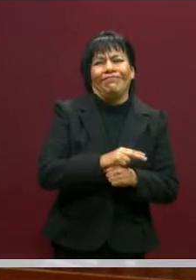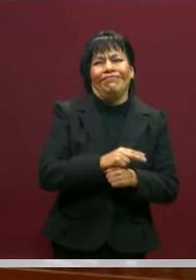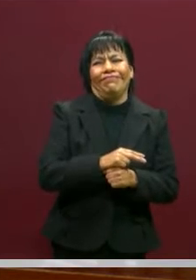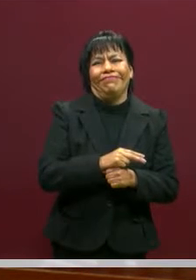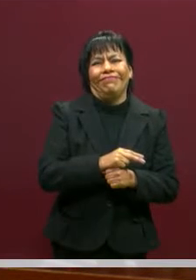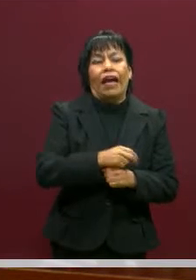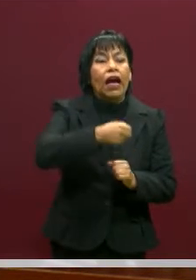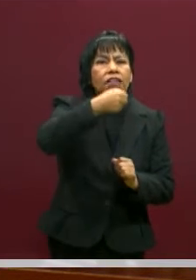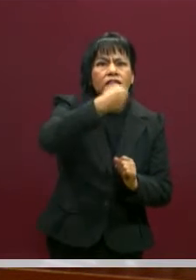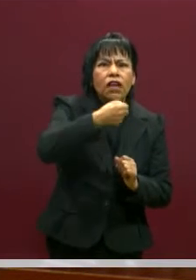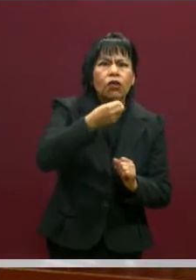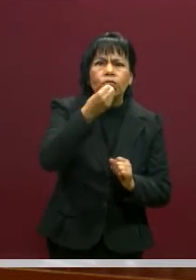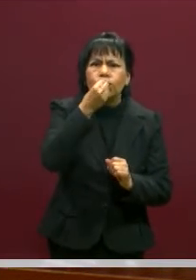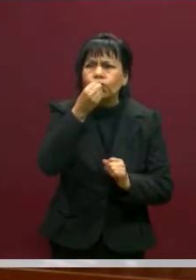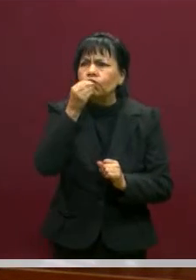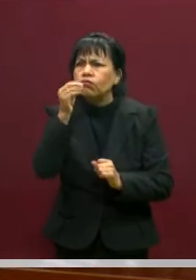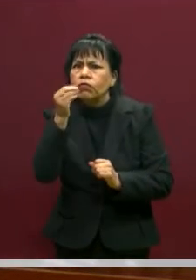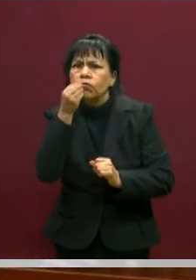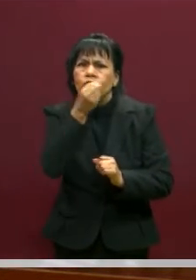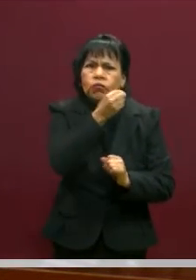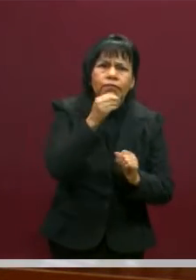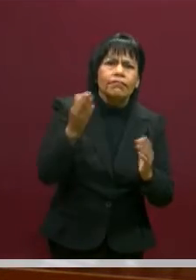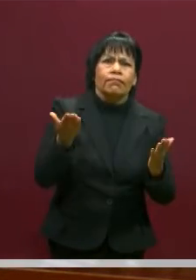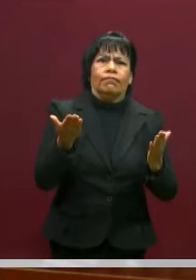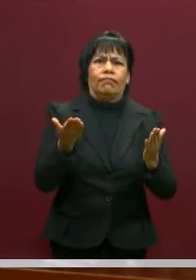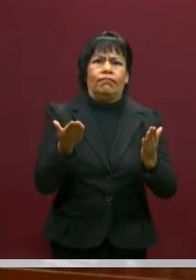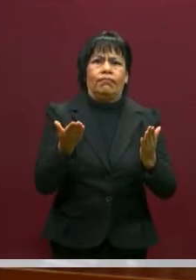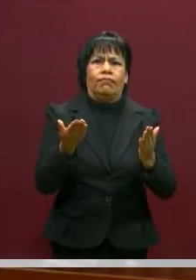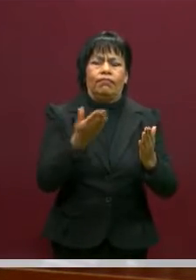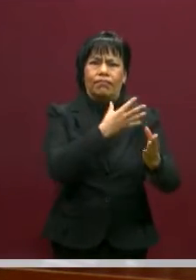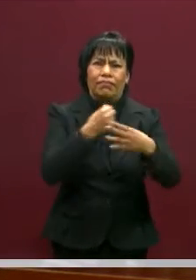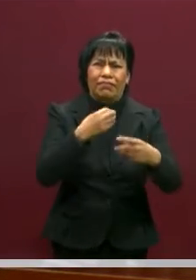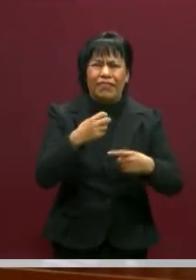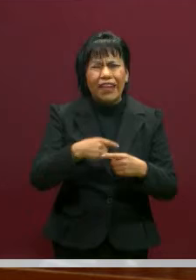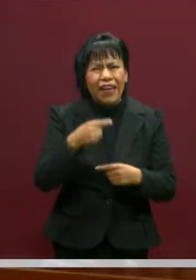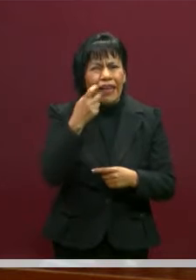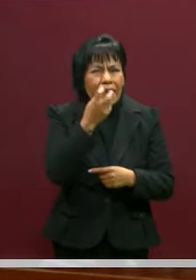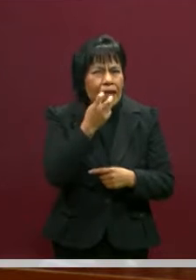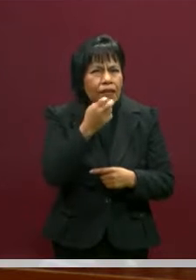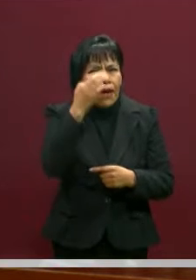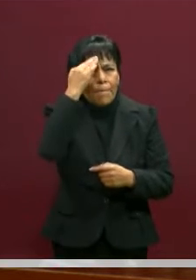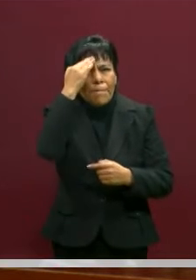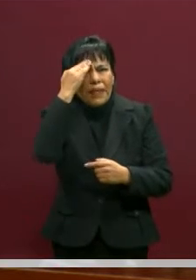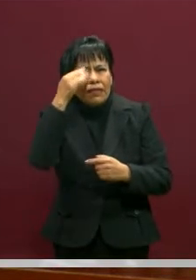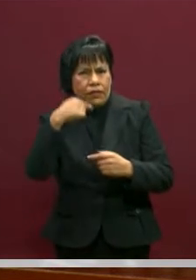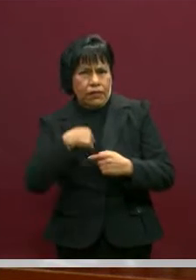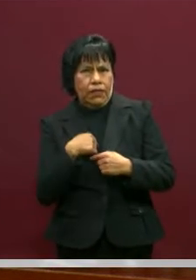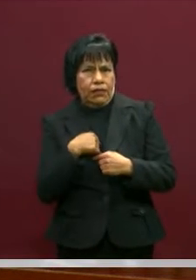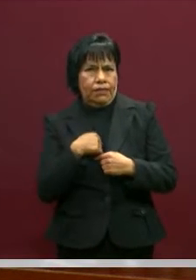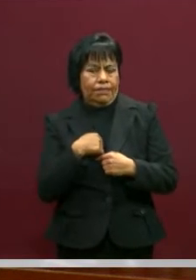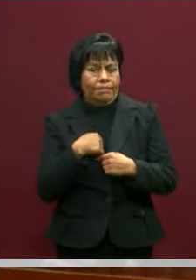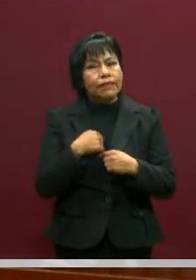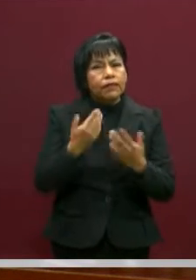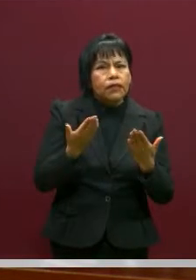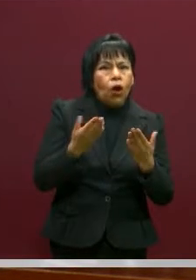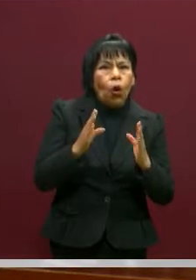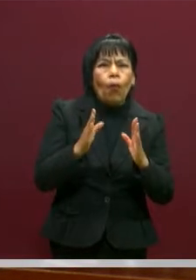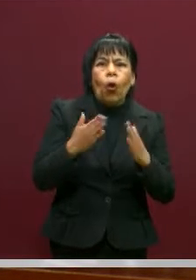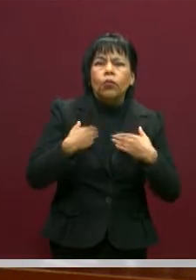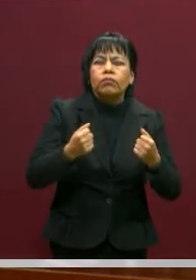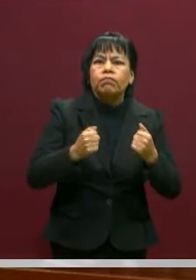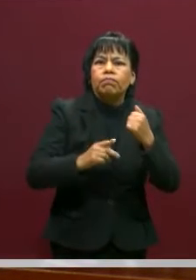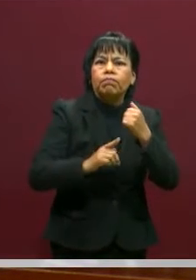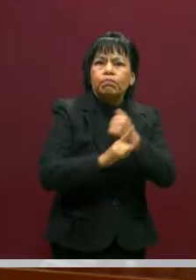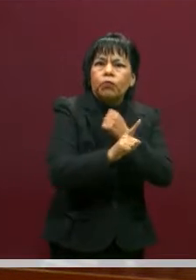todos de beso, en plena pandemia. Eso me lleva a pensar que si estamos comprendiendo la magnitud